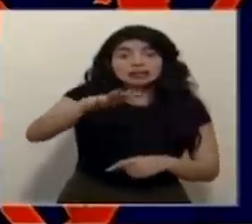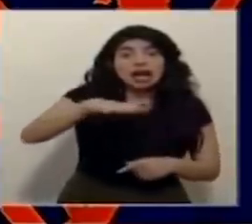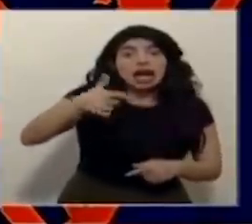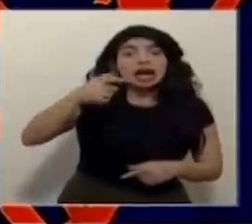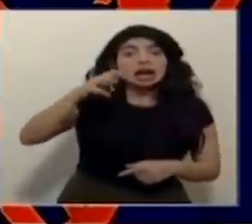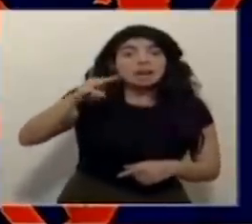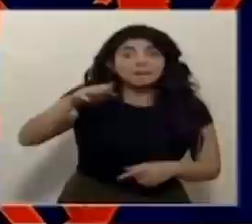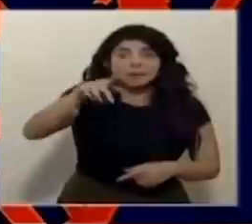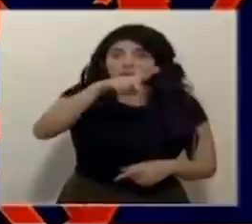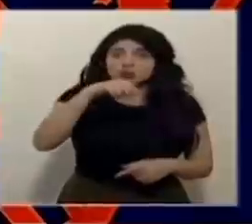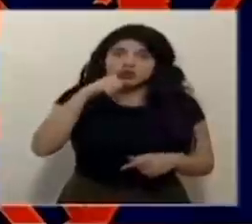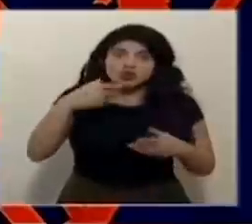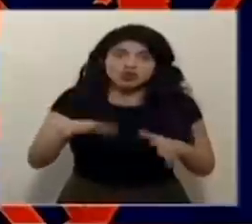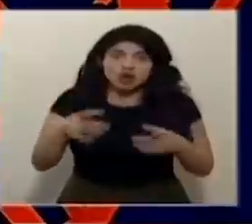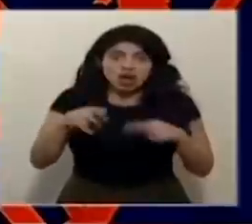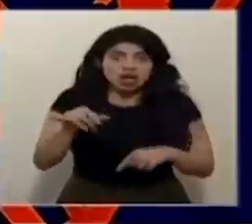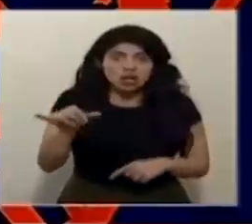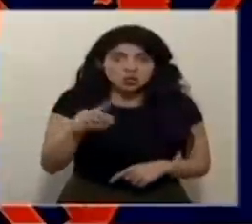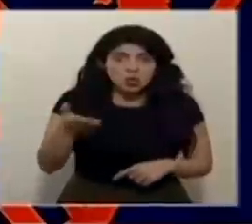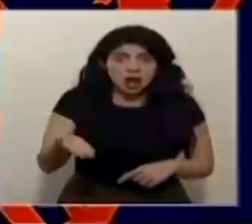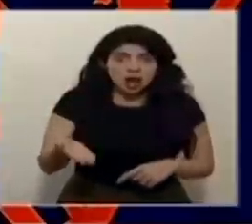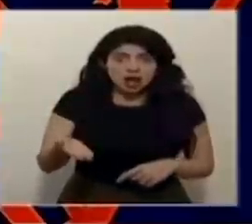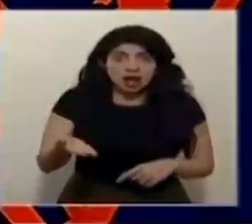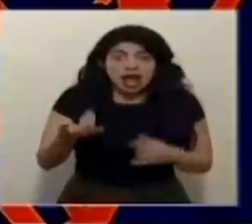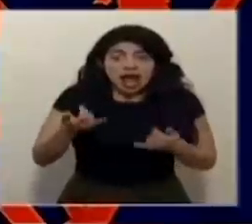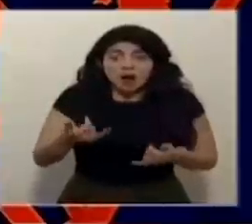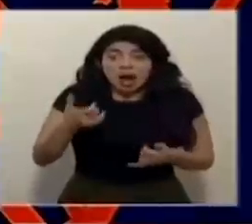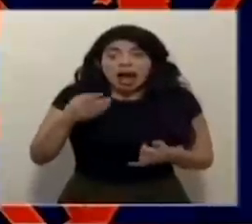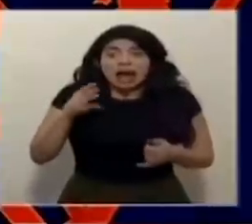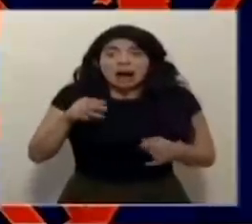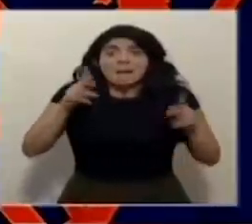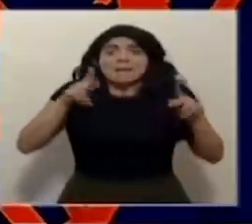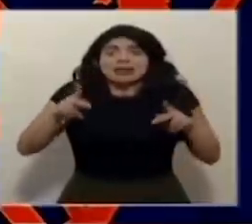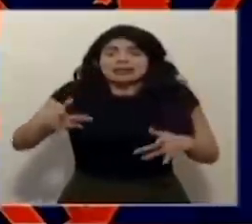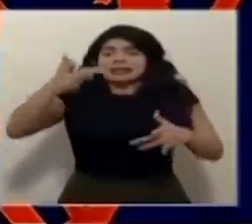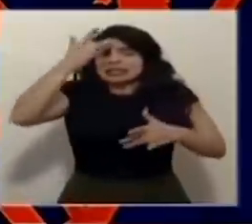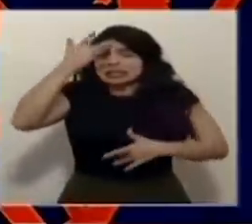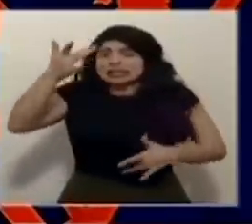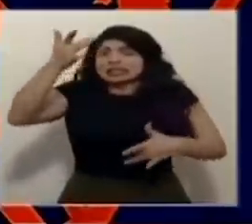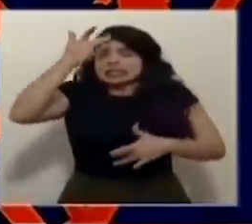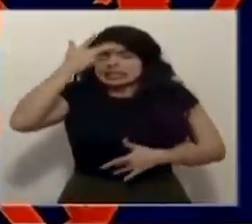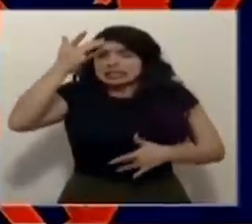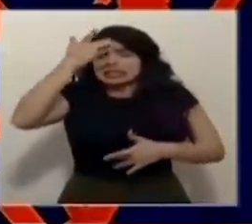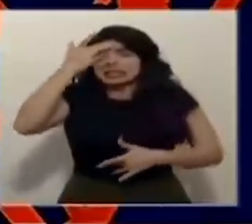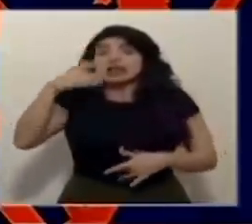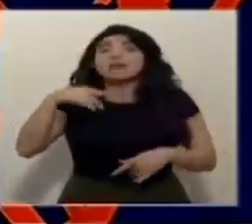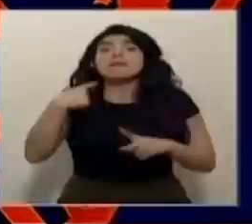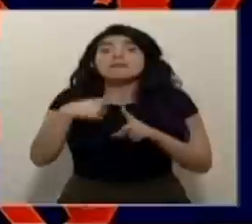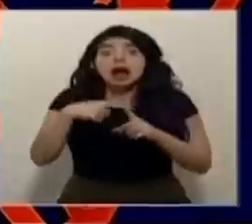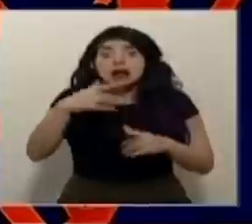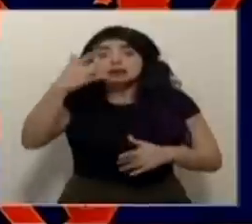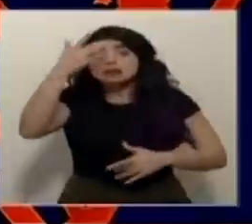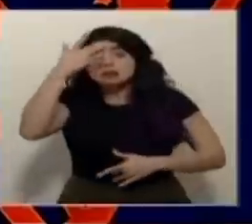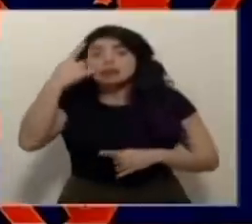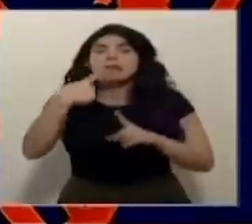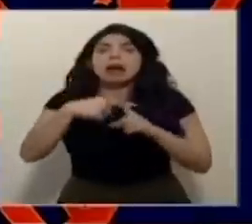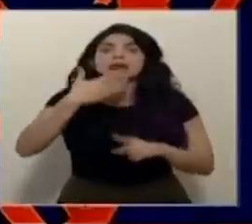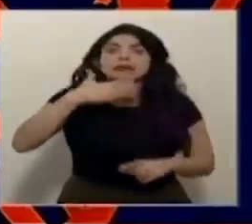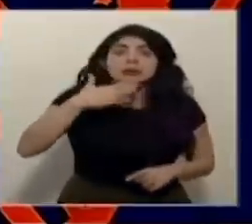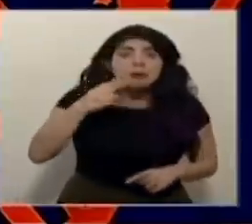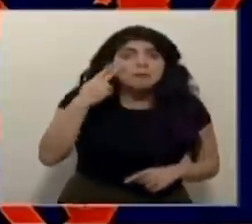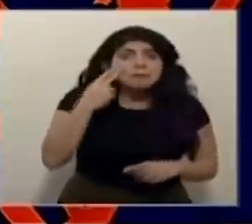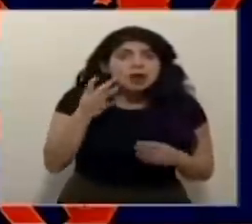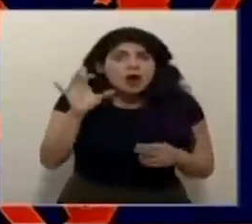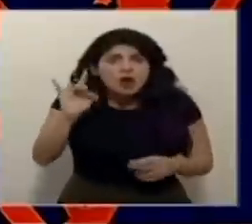metropolitana y es que se están enfermando las personas y se están complicando vean la cantidad de personas que fallecieron